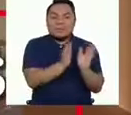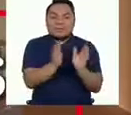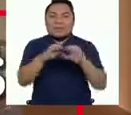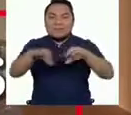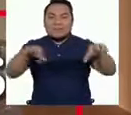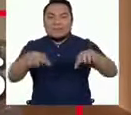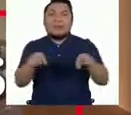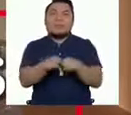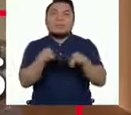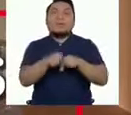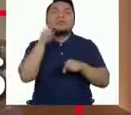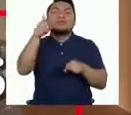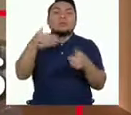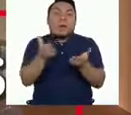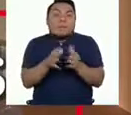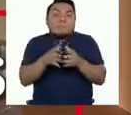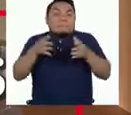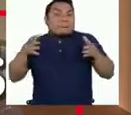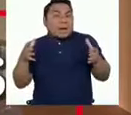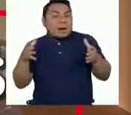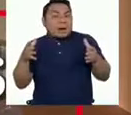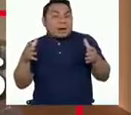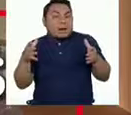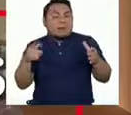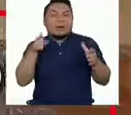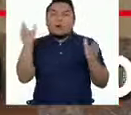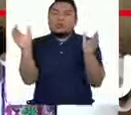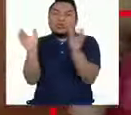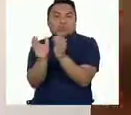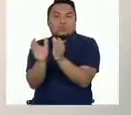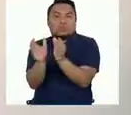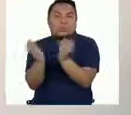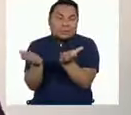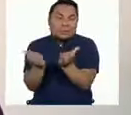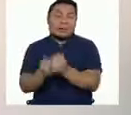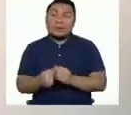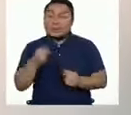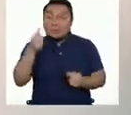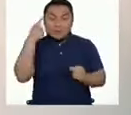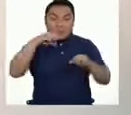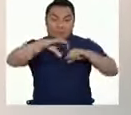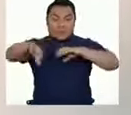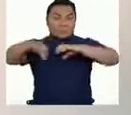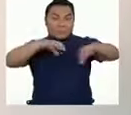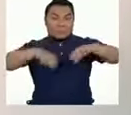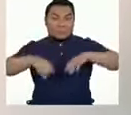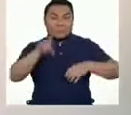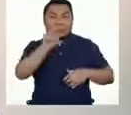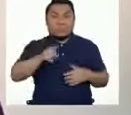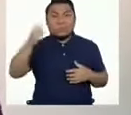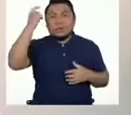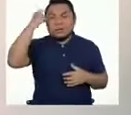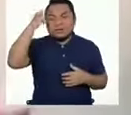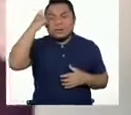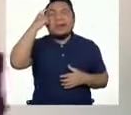clasificarla según su tamaño. Cuando clasificamos, utilizamos un criterio para edupar